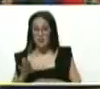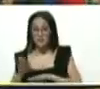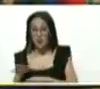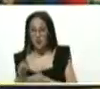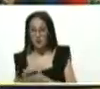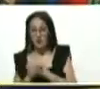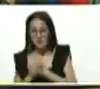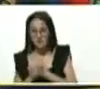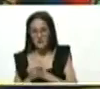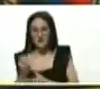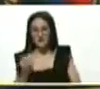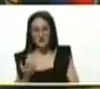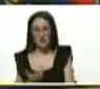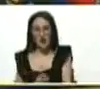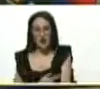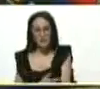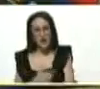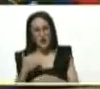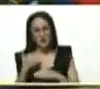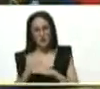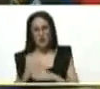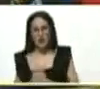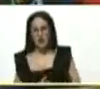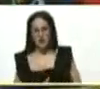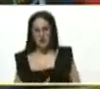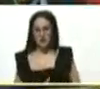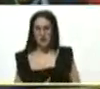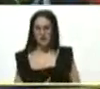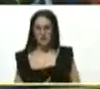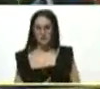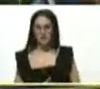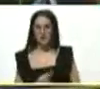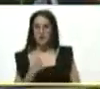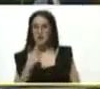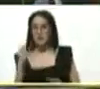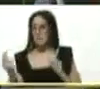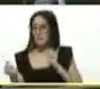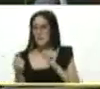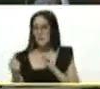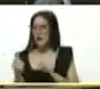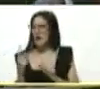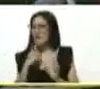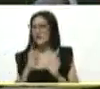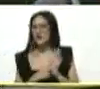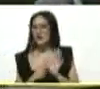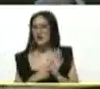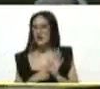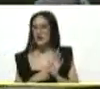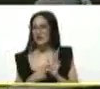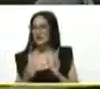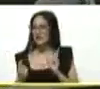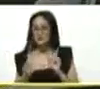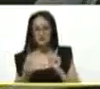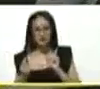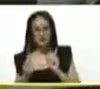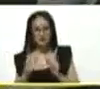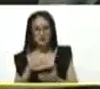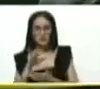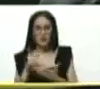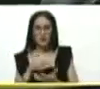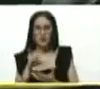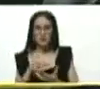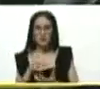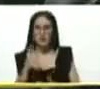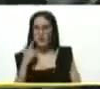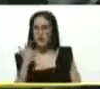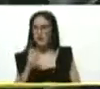de verdadera hermandad, donde nos decimos las verdades, donde debatimos los problemas, donde